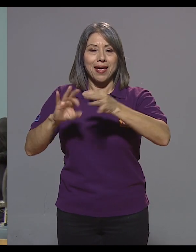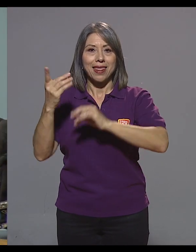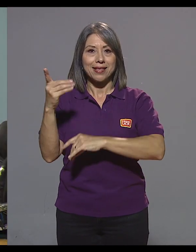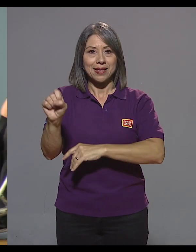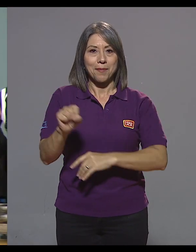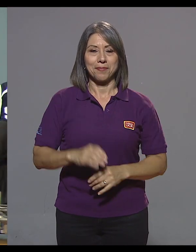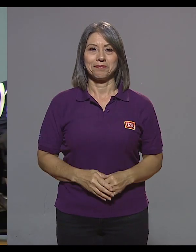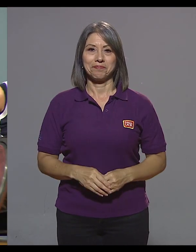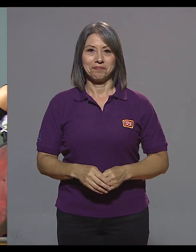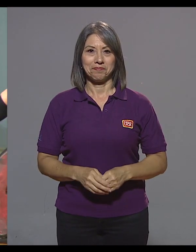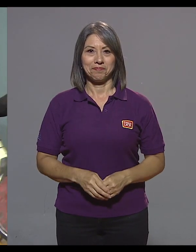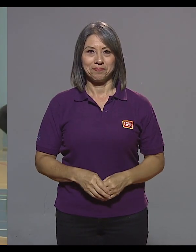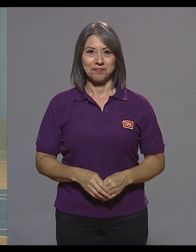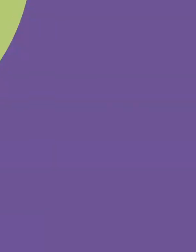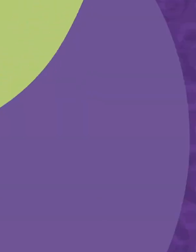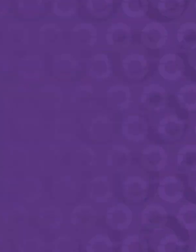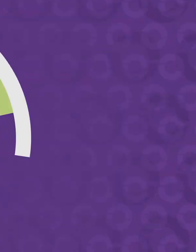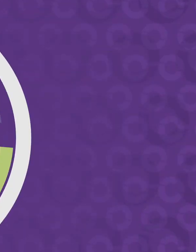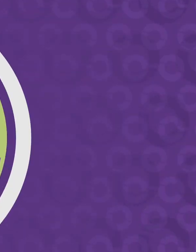Desamparados.